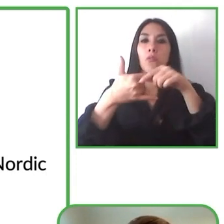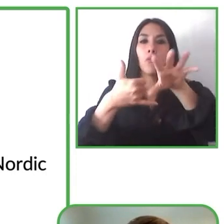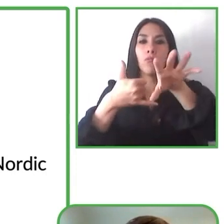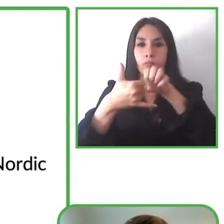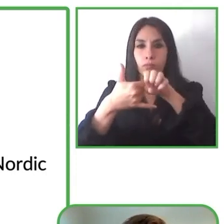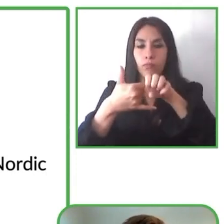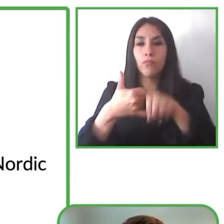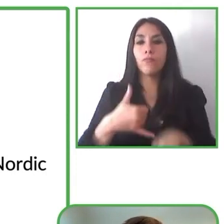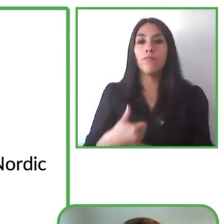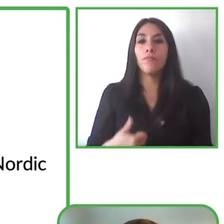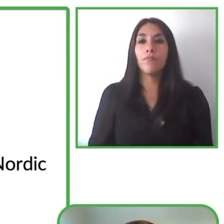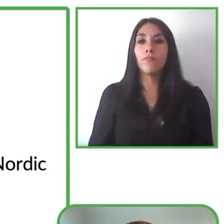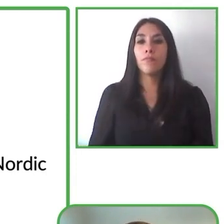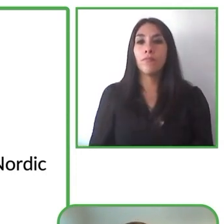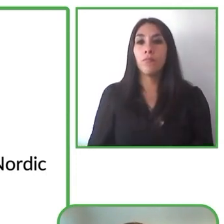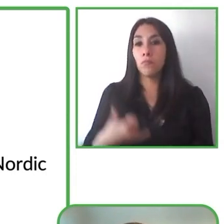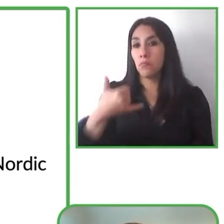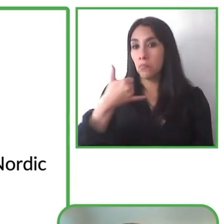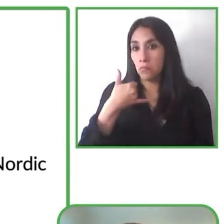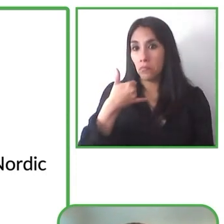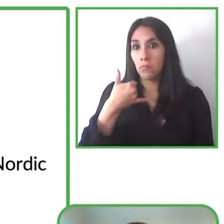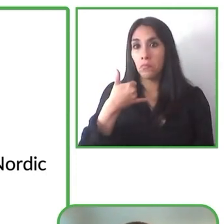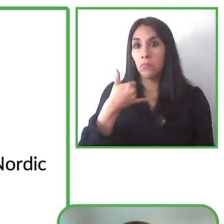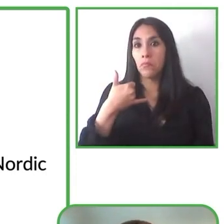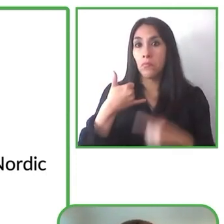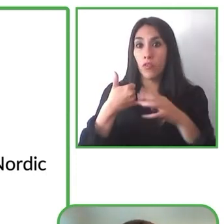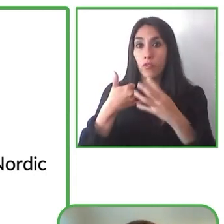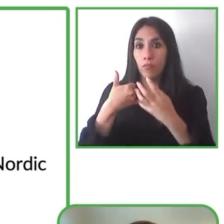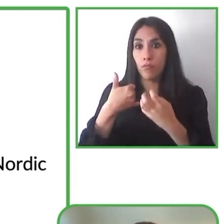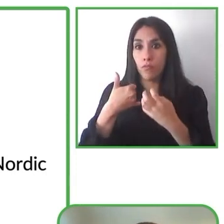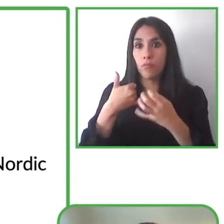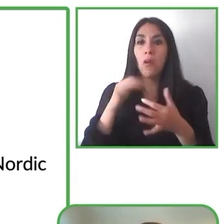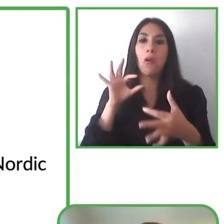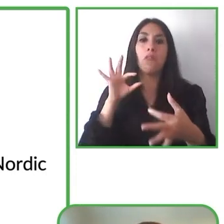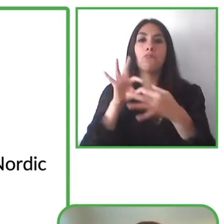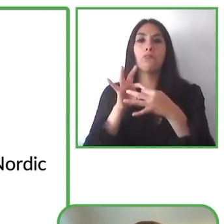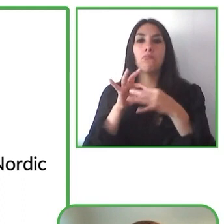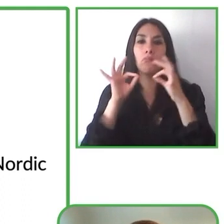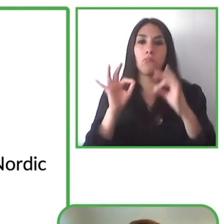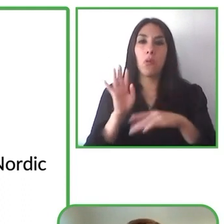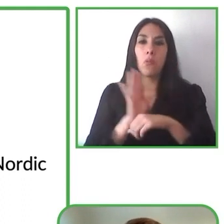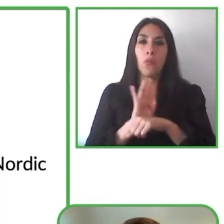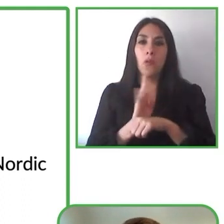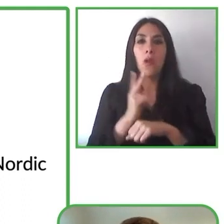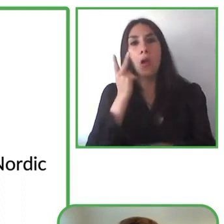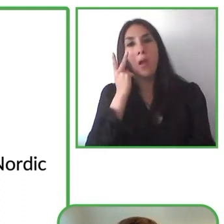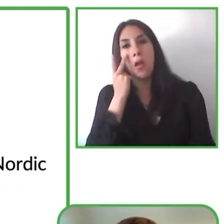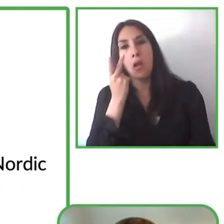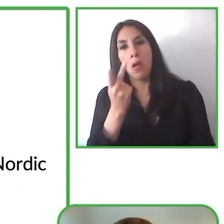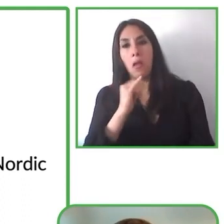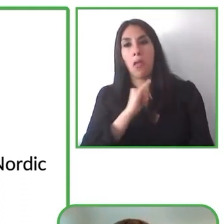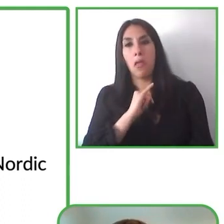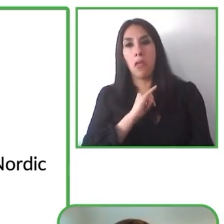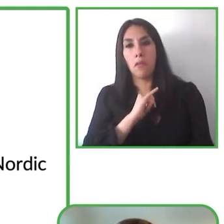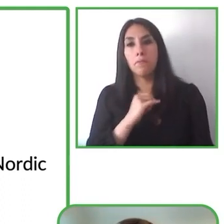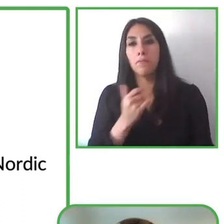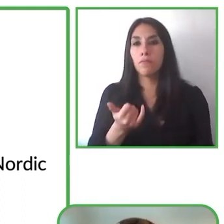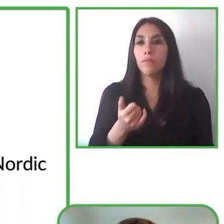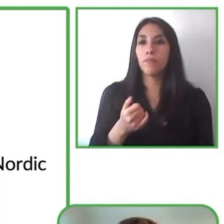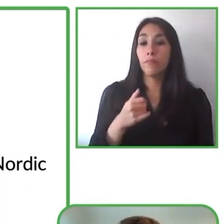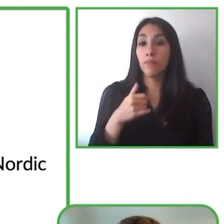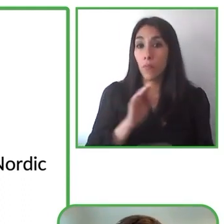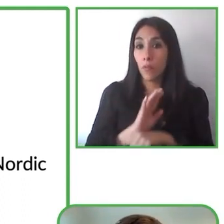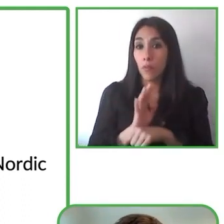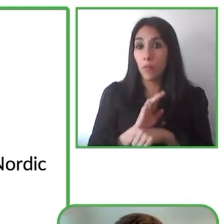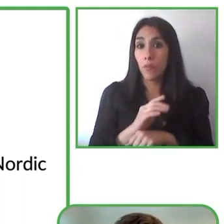en el app como haces ese escaneo del código QR y se sincroniza a esa película entonces el momento